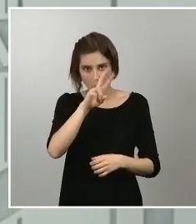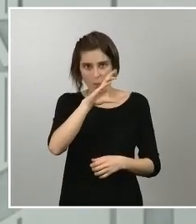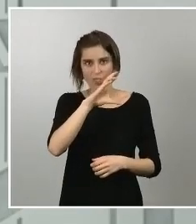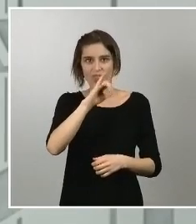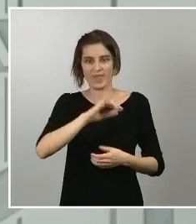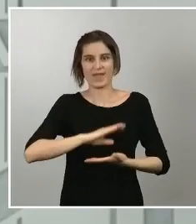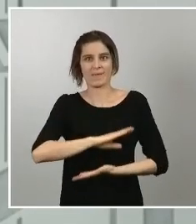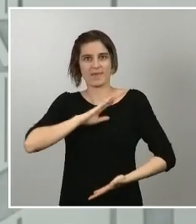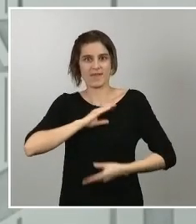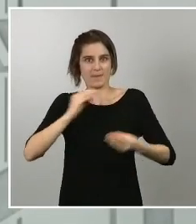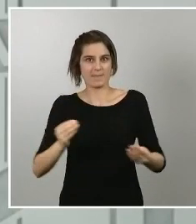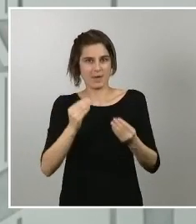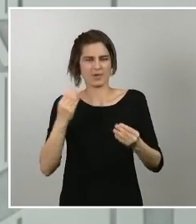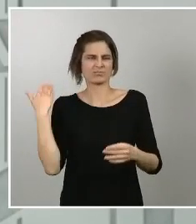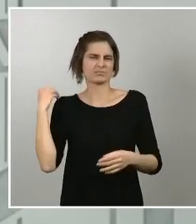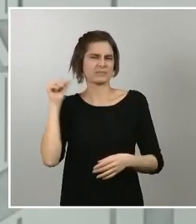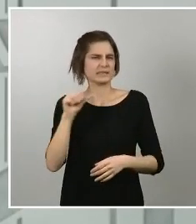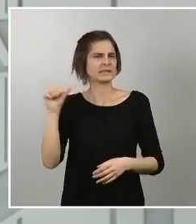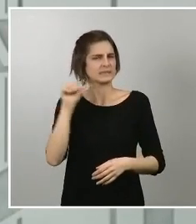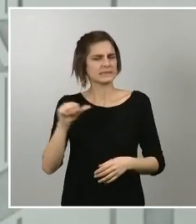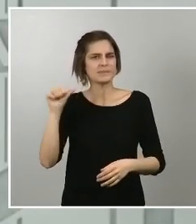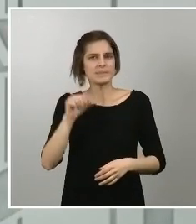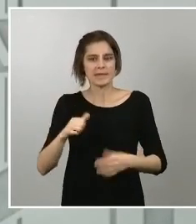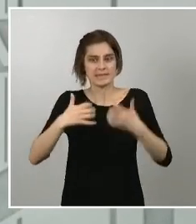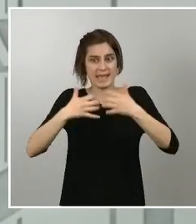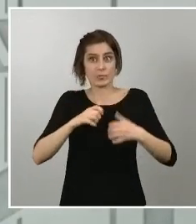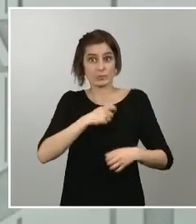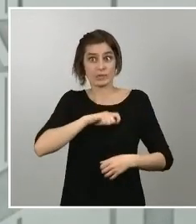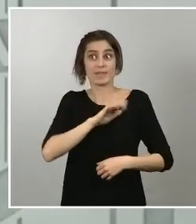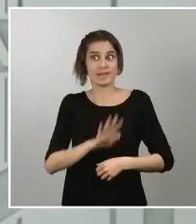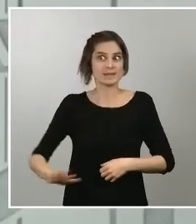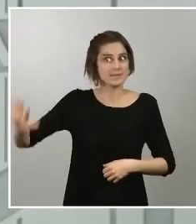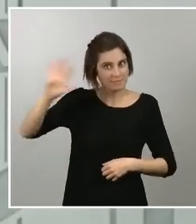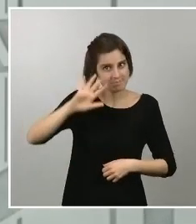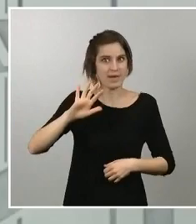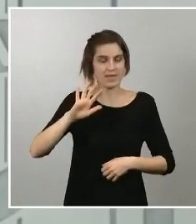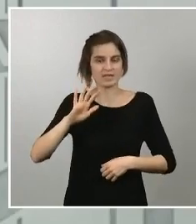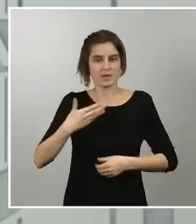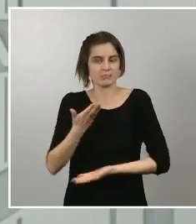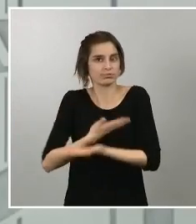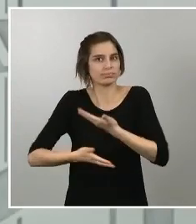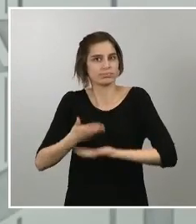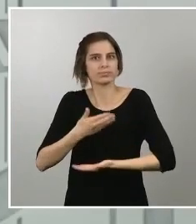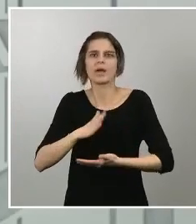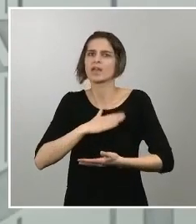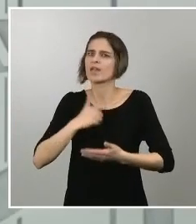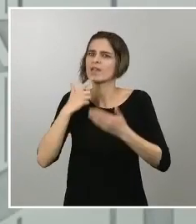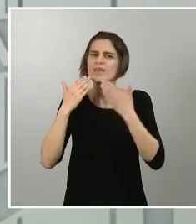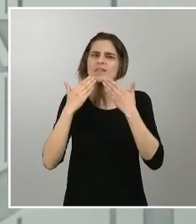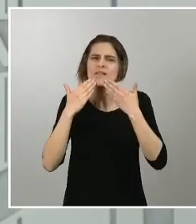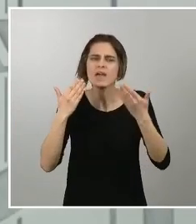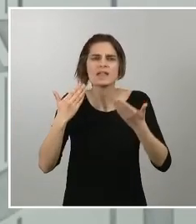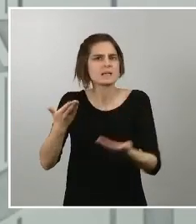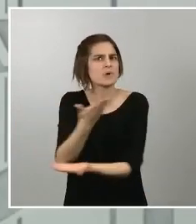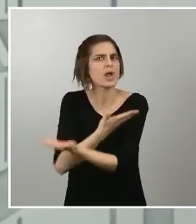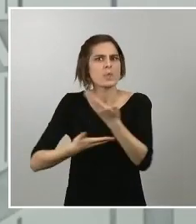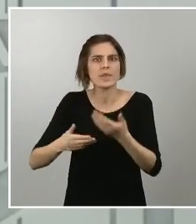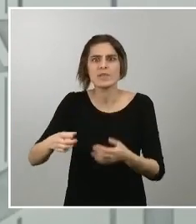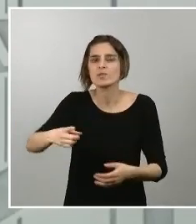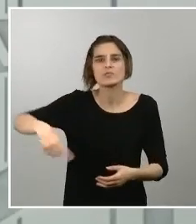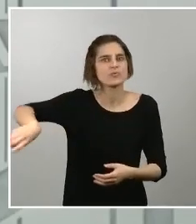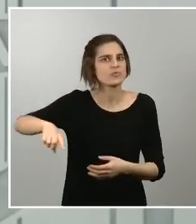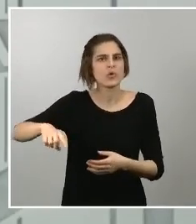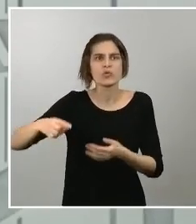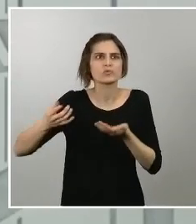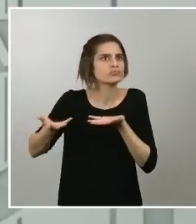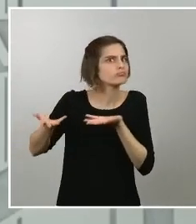trabajando con la industria nacional a quien quiero agradecer la colaboración en todo momento disposición para reorientar